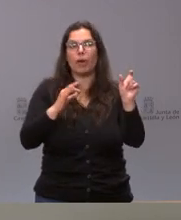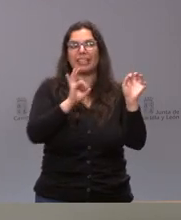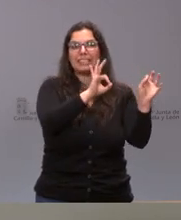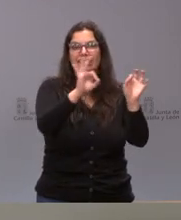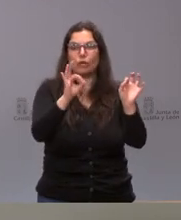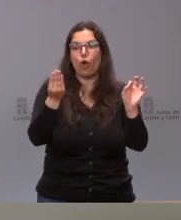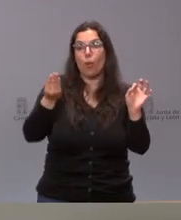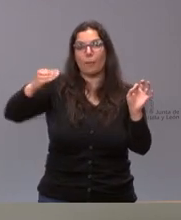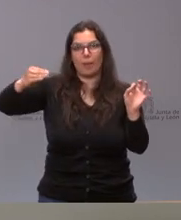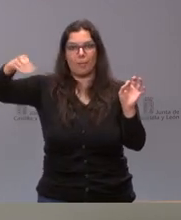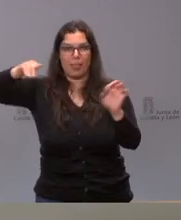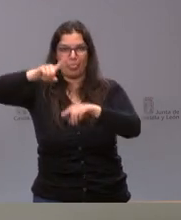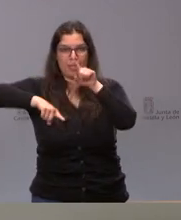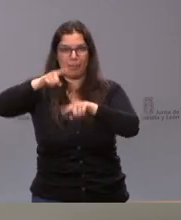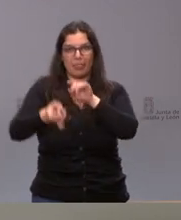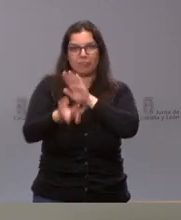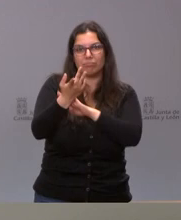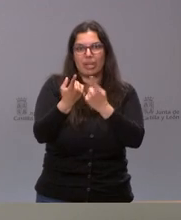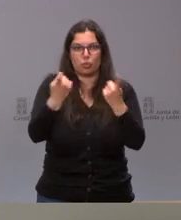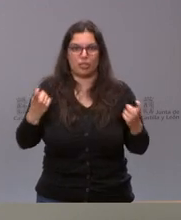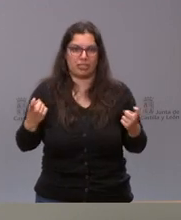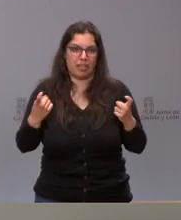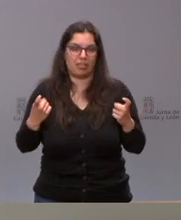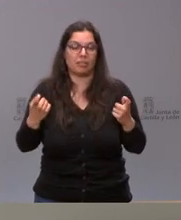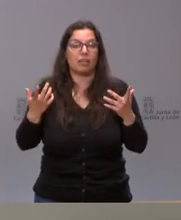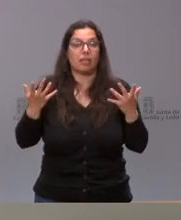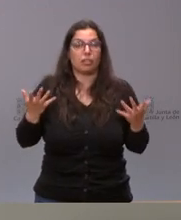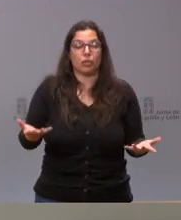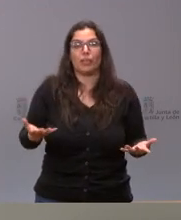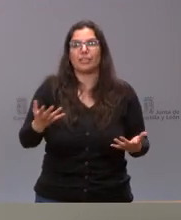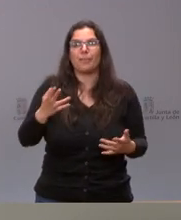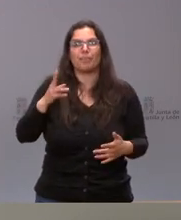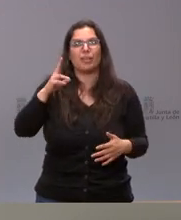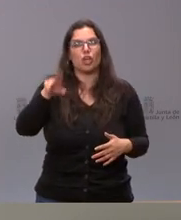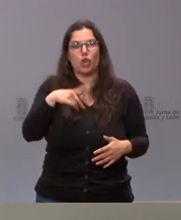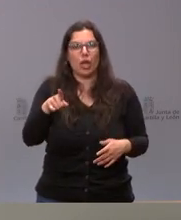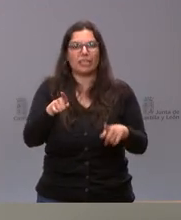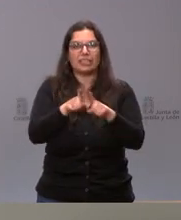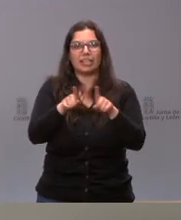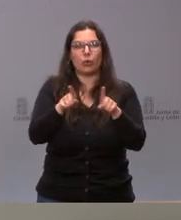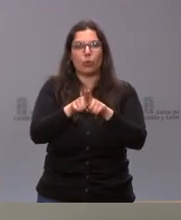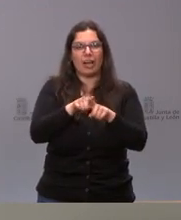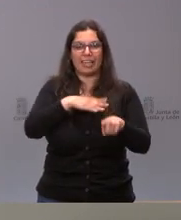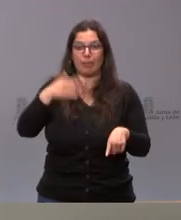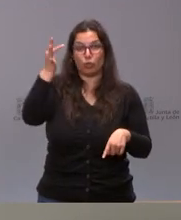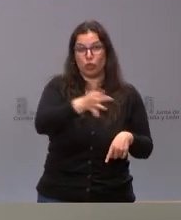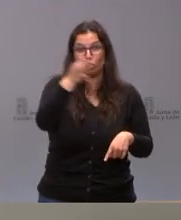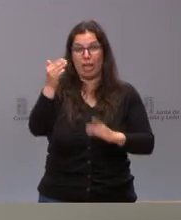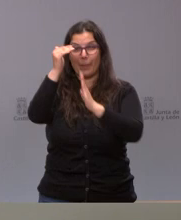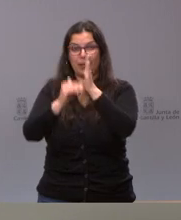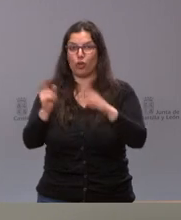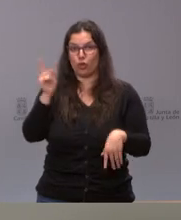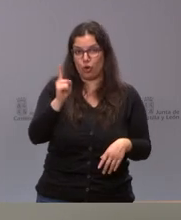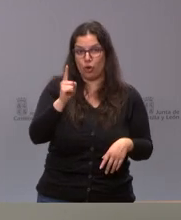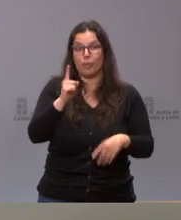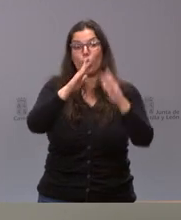complementos del que exista en función de las necesidades y sugerencias por tanto no es que la ambición disminuya sino que desde el punto de